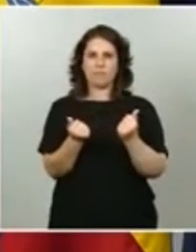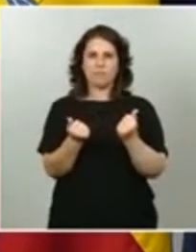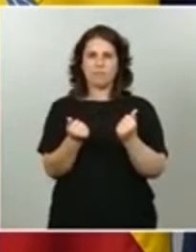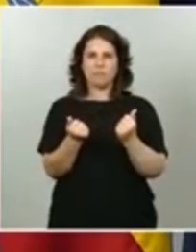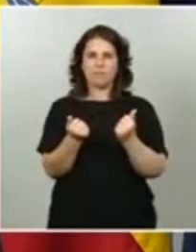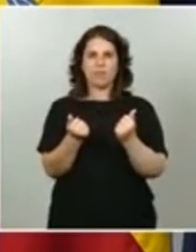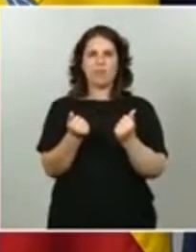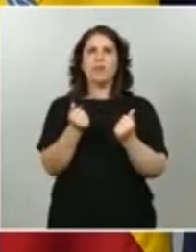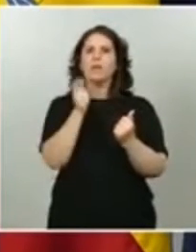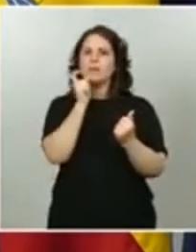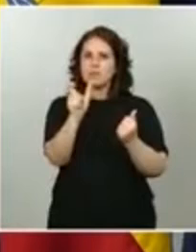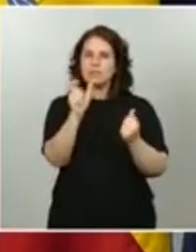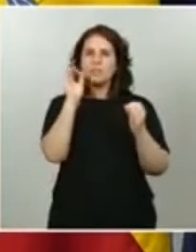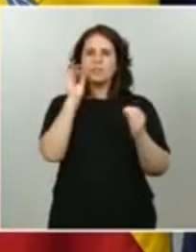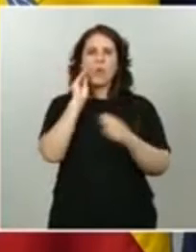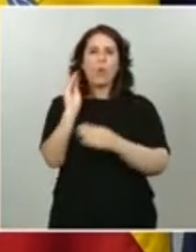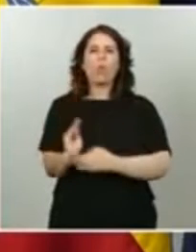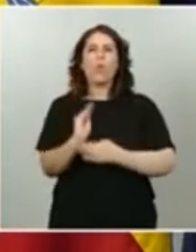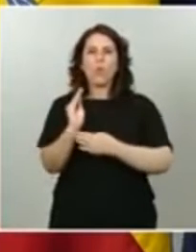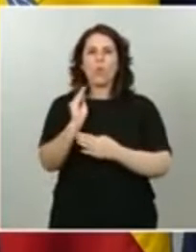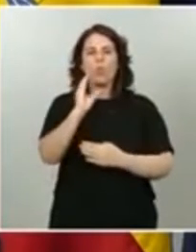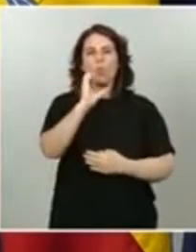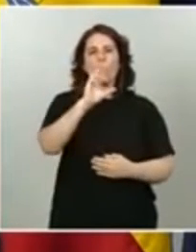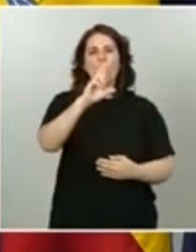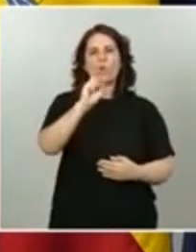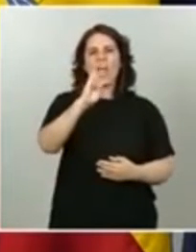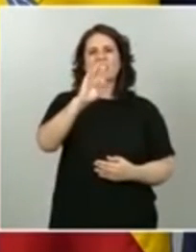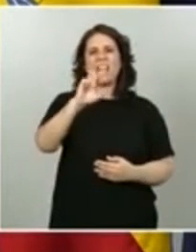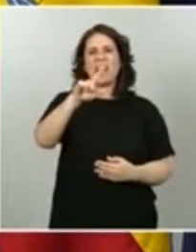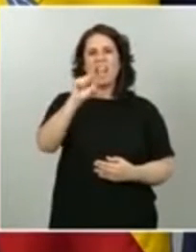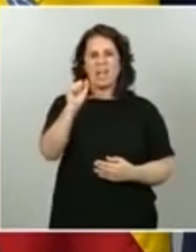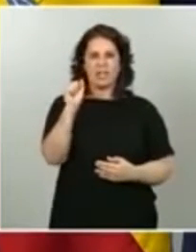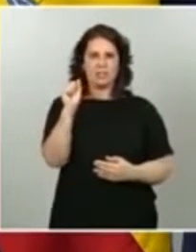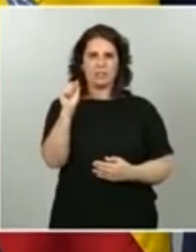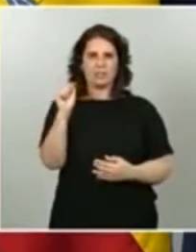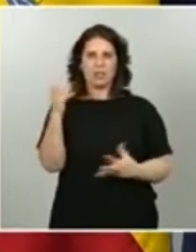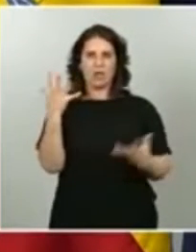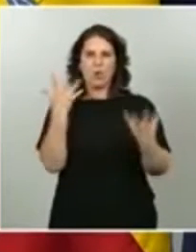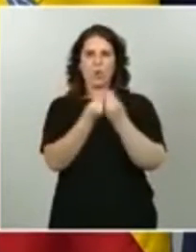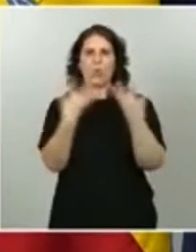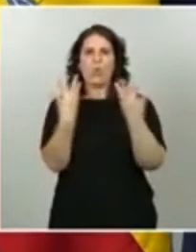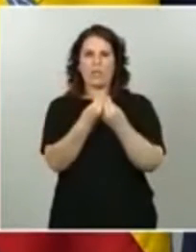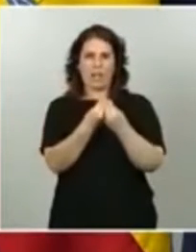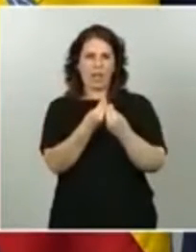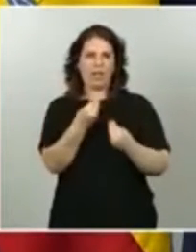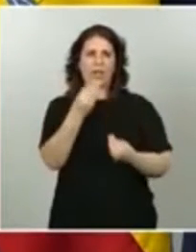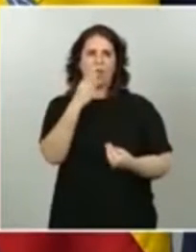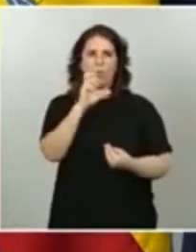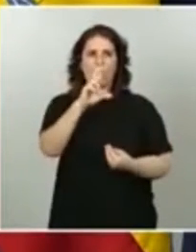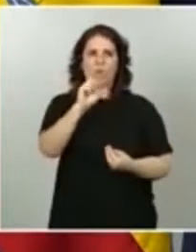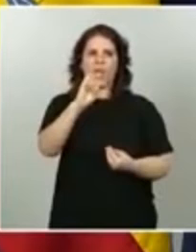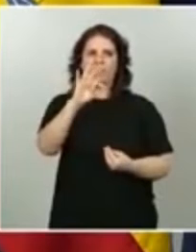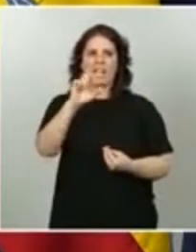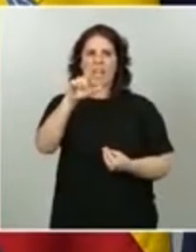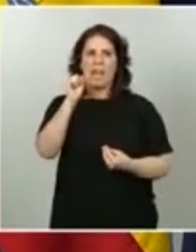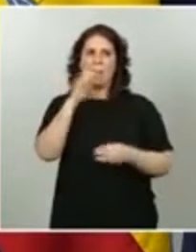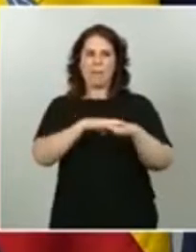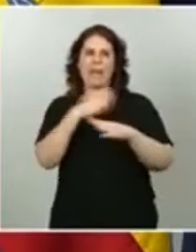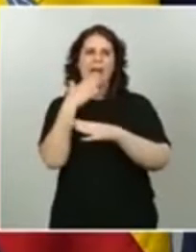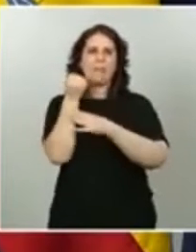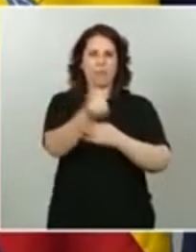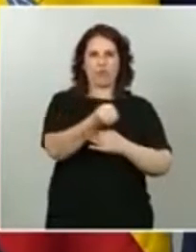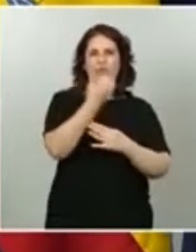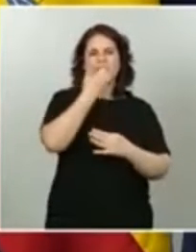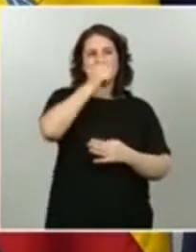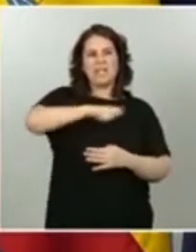término, curatela. Esa es la palabra clave para atender a ese apoyo que estamos diciendo que pueden necesitar algunos de nuestros